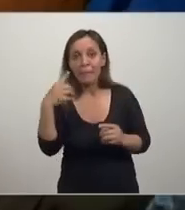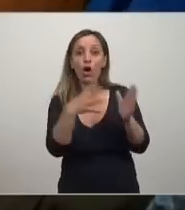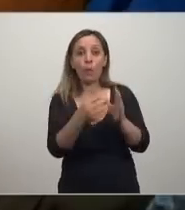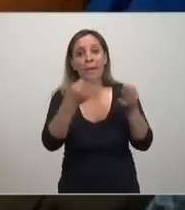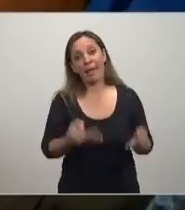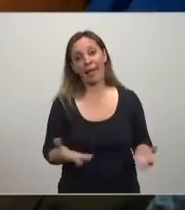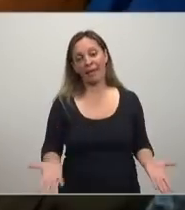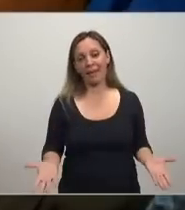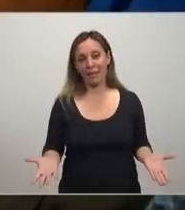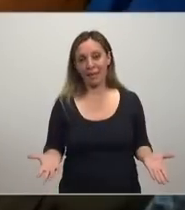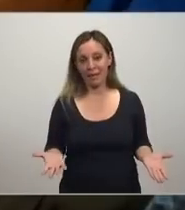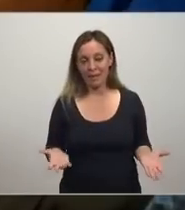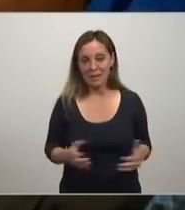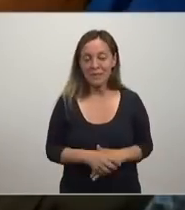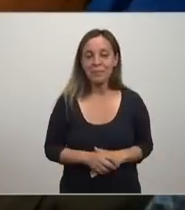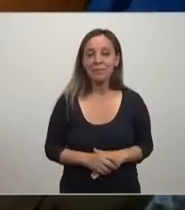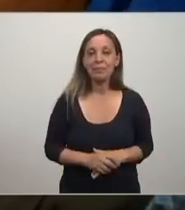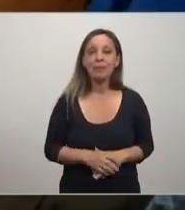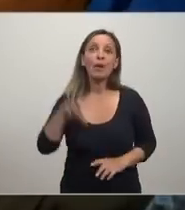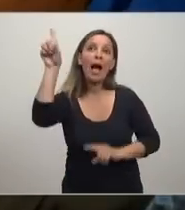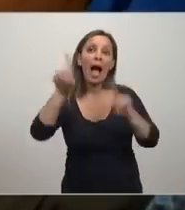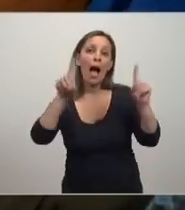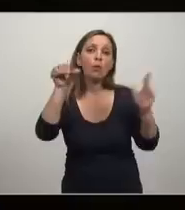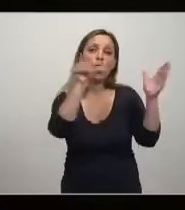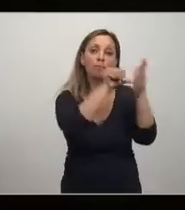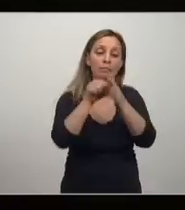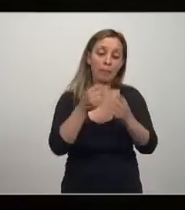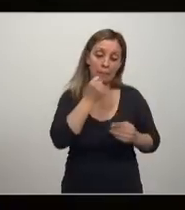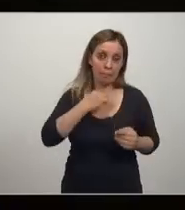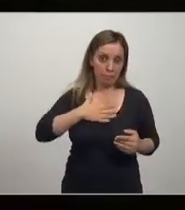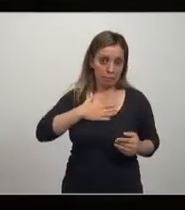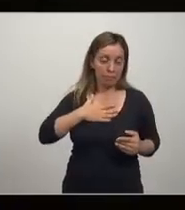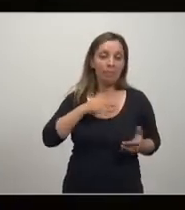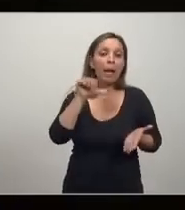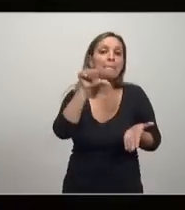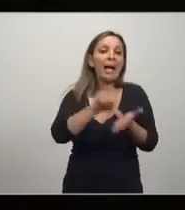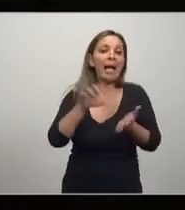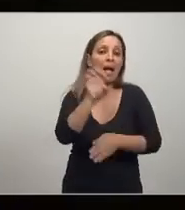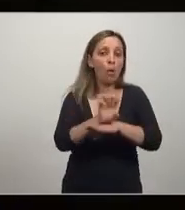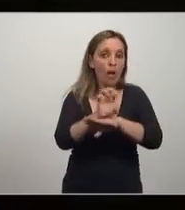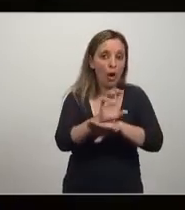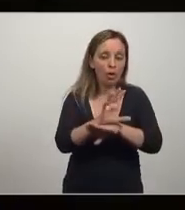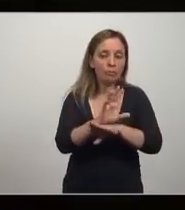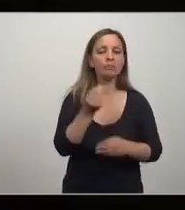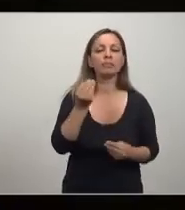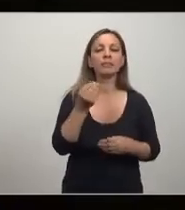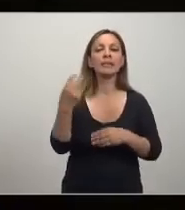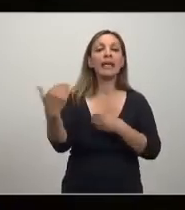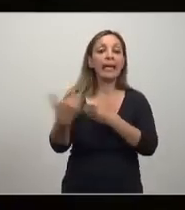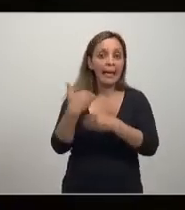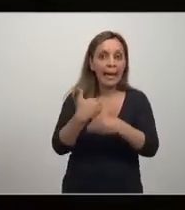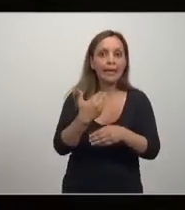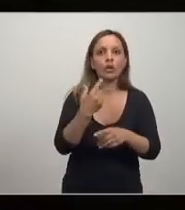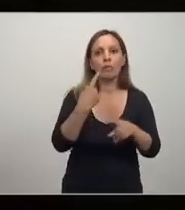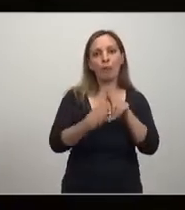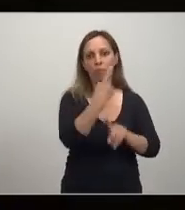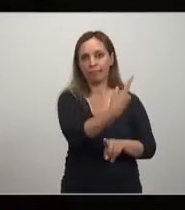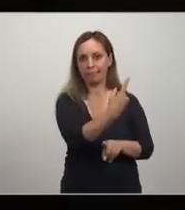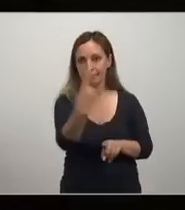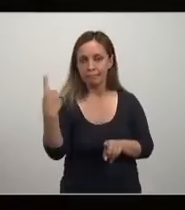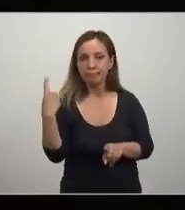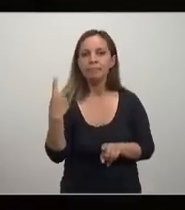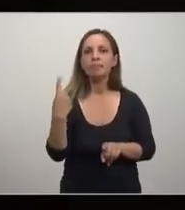Porque, al menos en el caso ecuatoriano, el nivel de ingreso de Ecuador per cápita, ajustado para poder de compra,